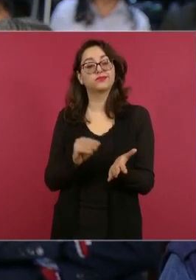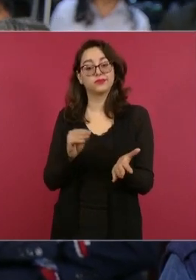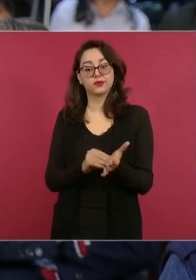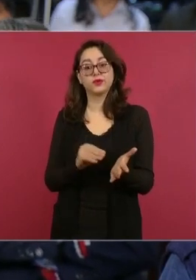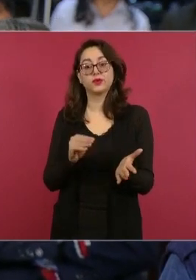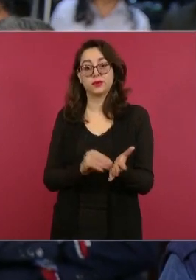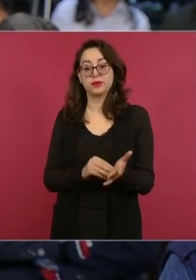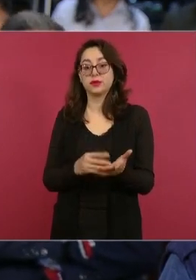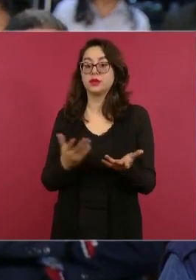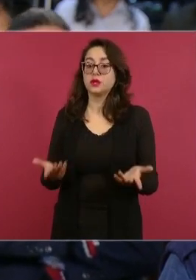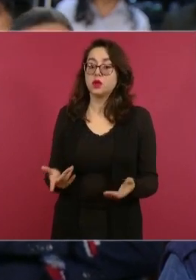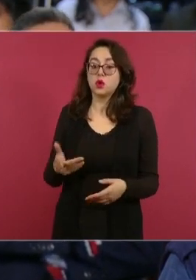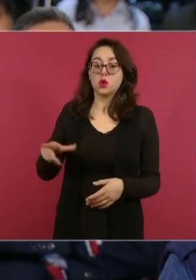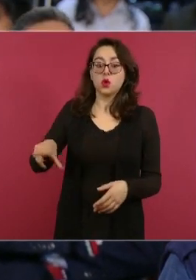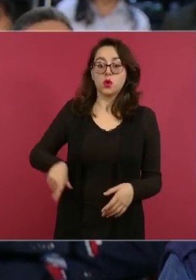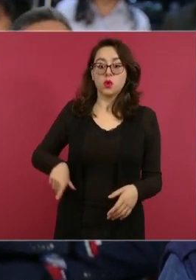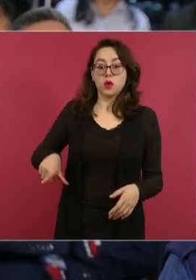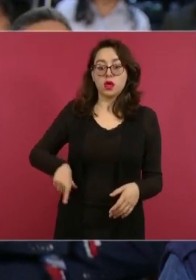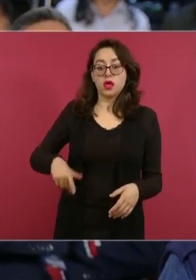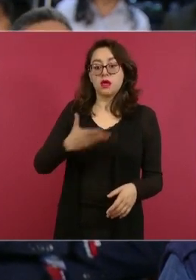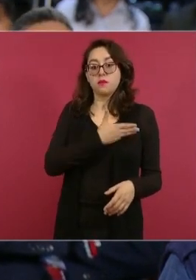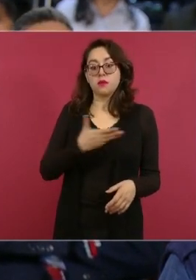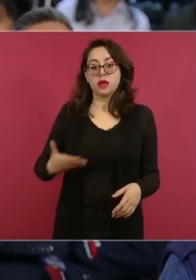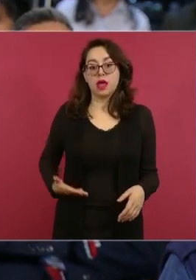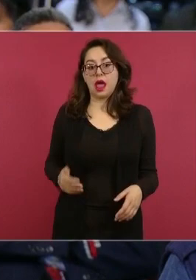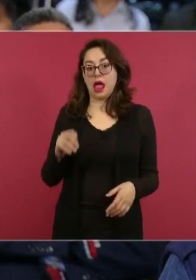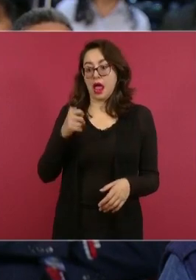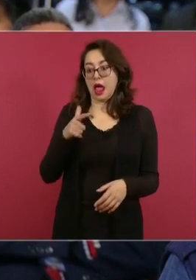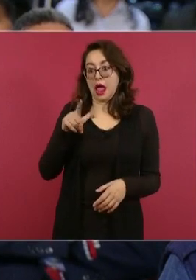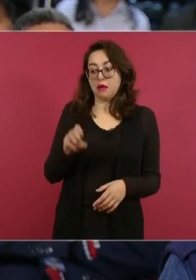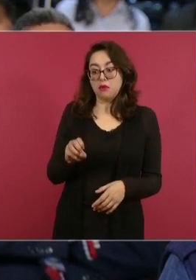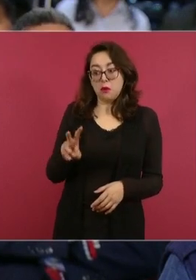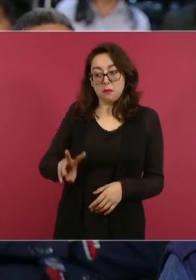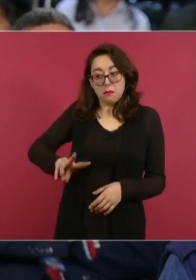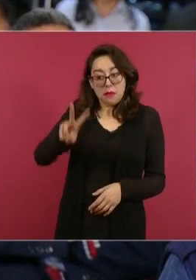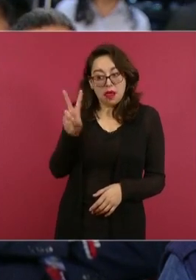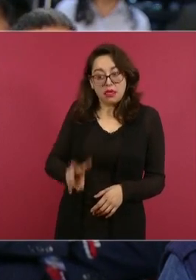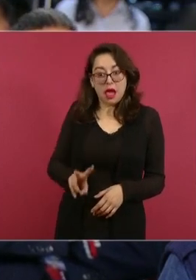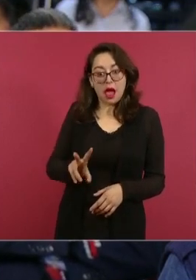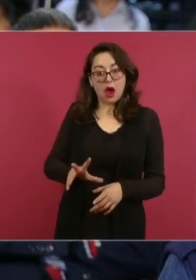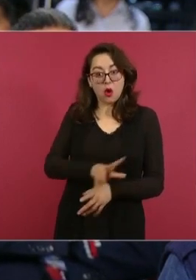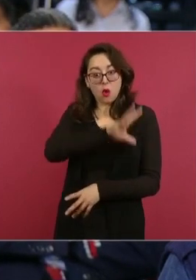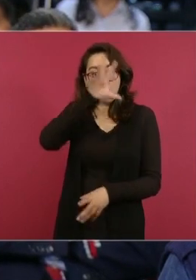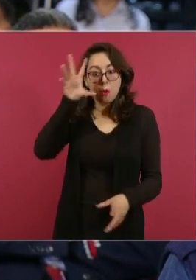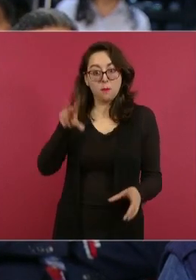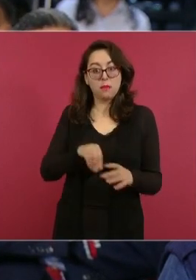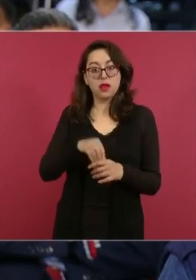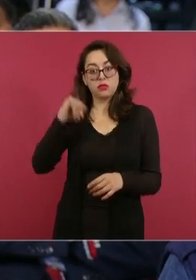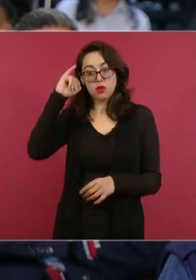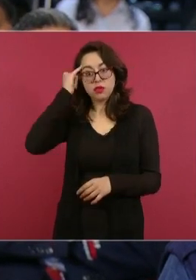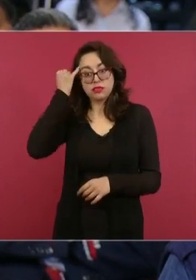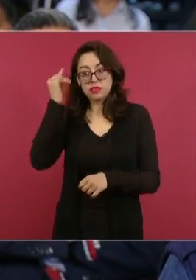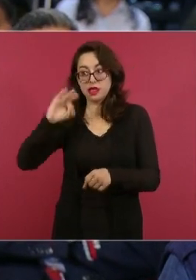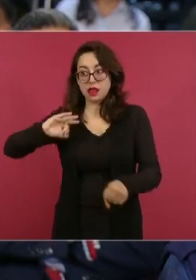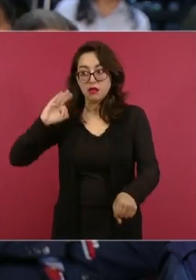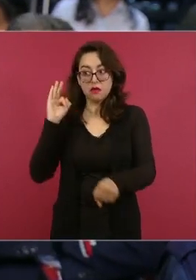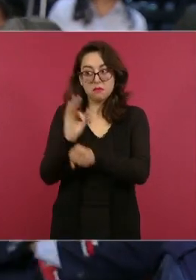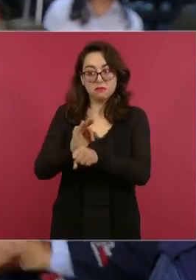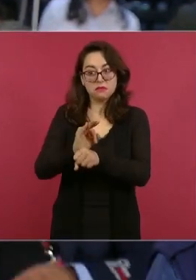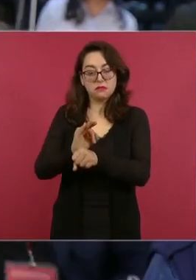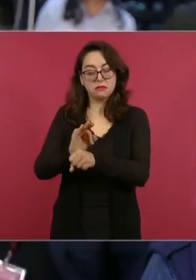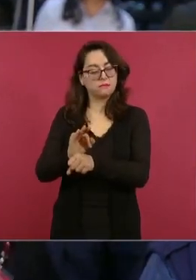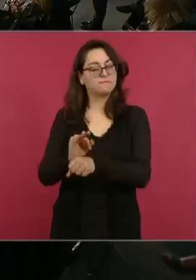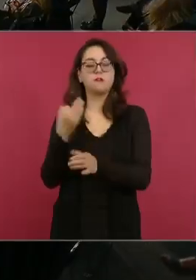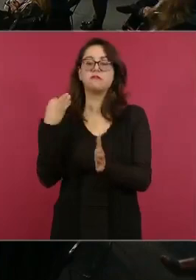gobierno de López Obrador no terminó de darle plenos derechos a los pueblos indígenas. ¿Qué